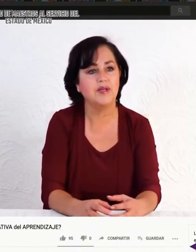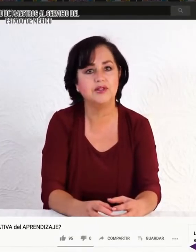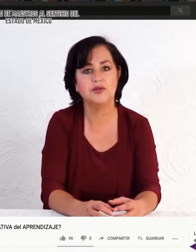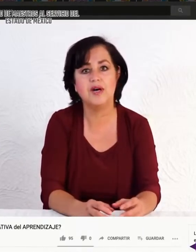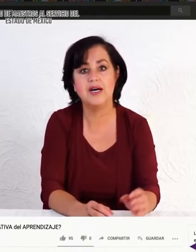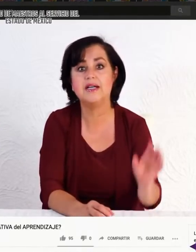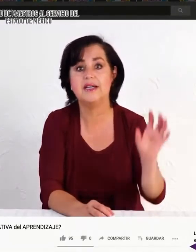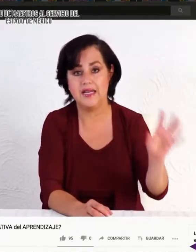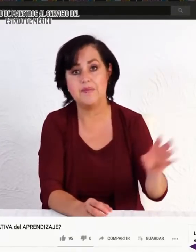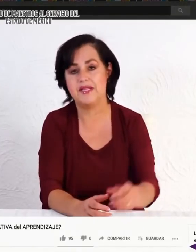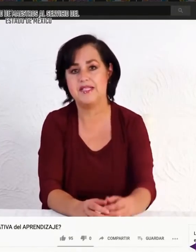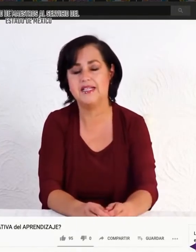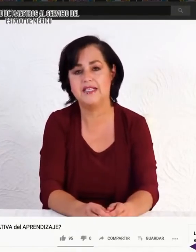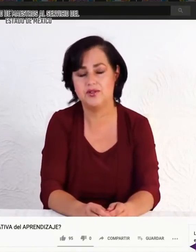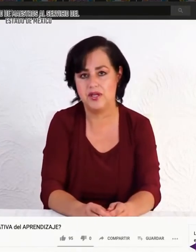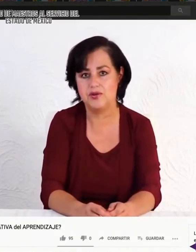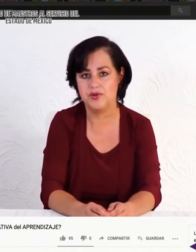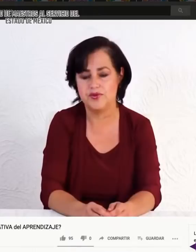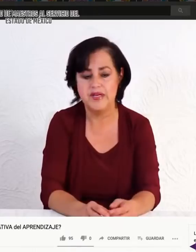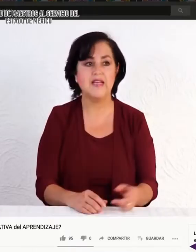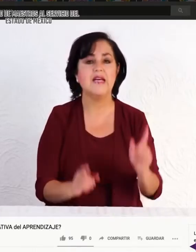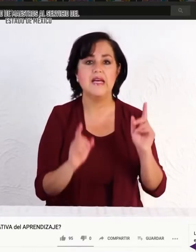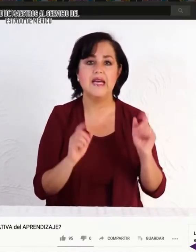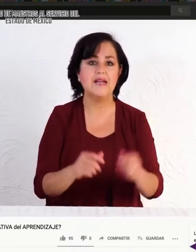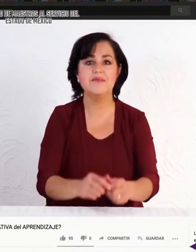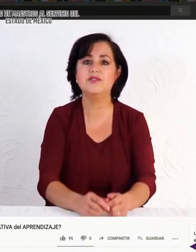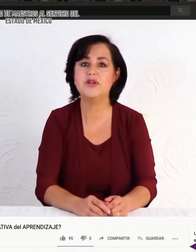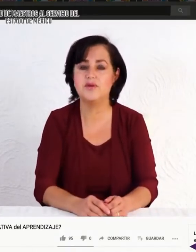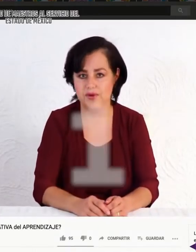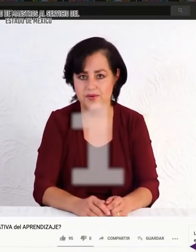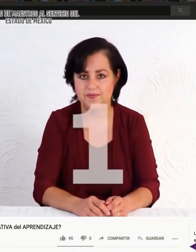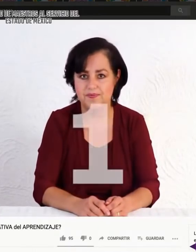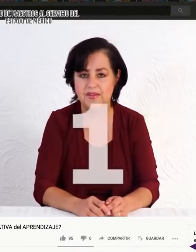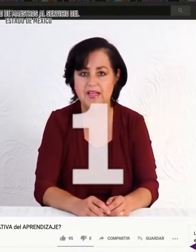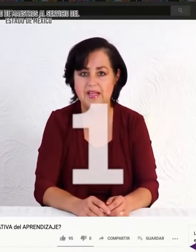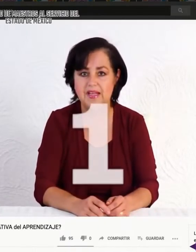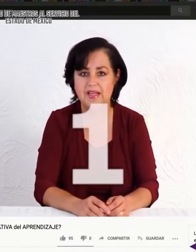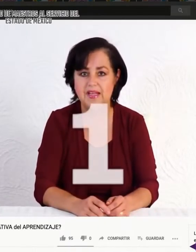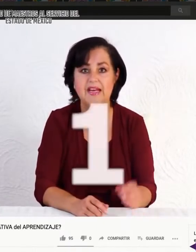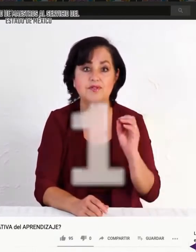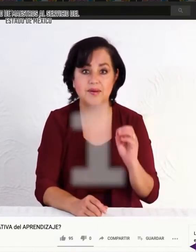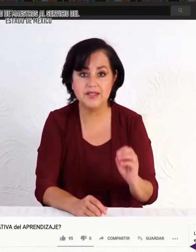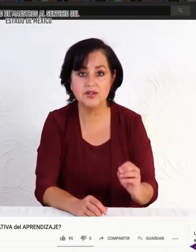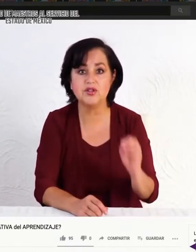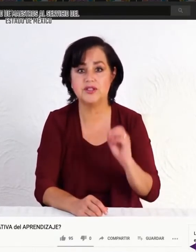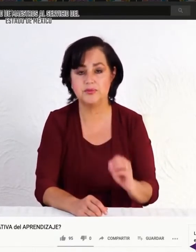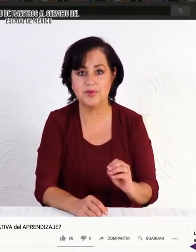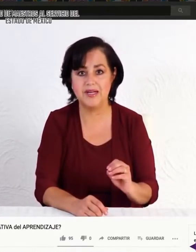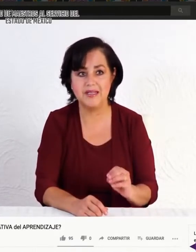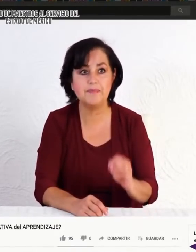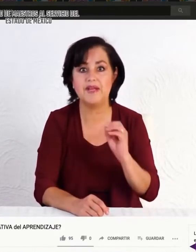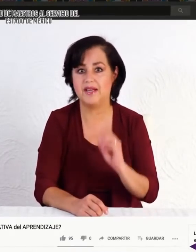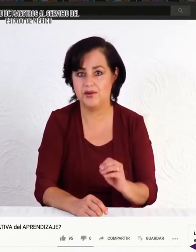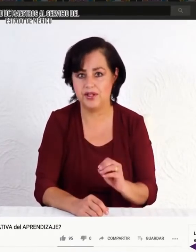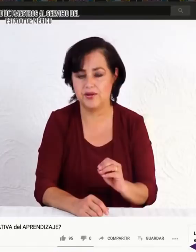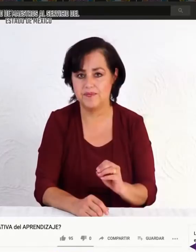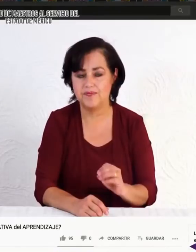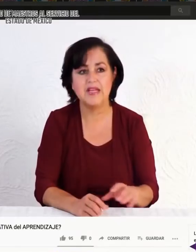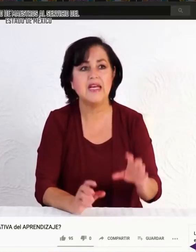en cuanto al aprendizaje de los alumnos. Elemento número uno, el fundamento conceptual